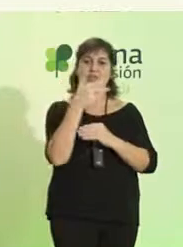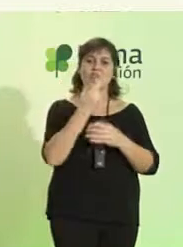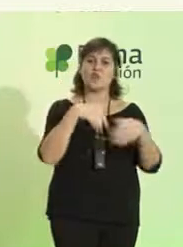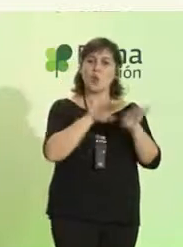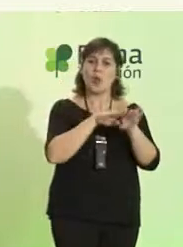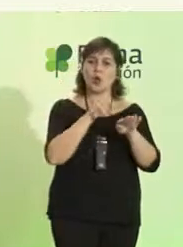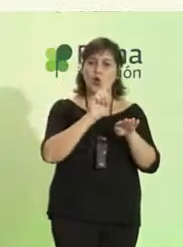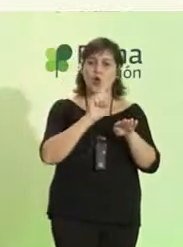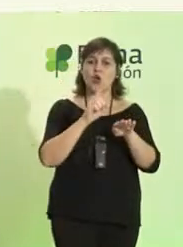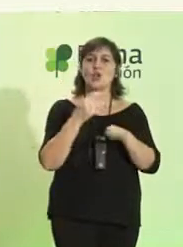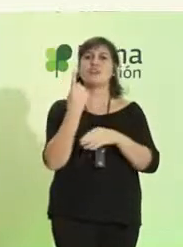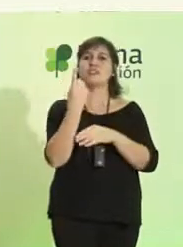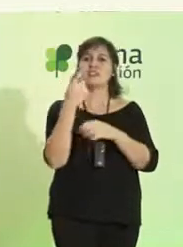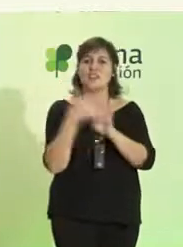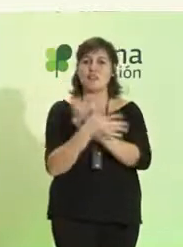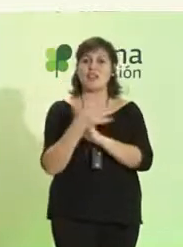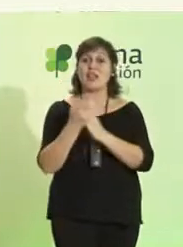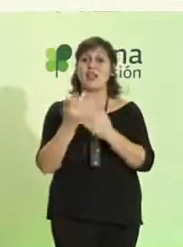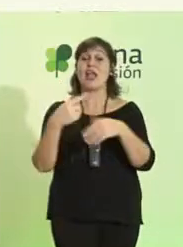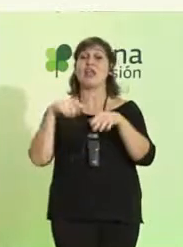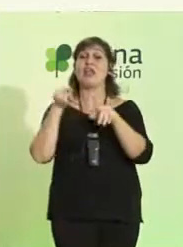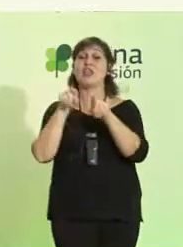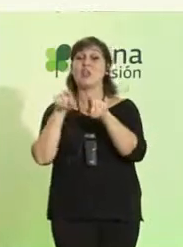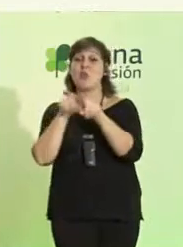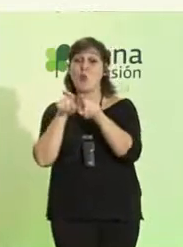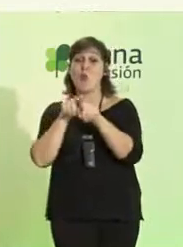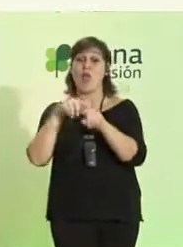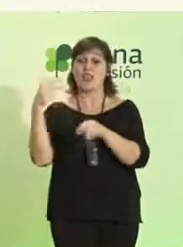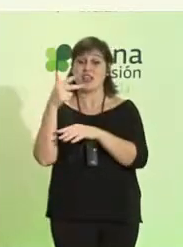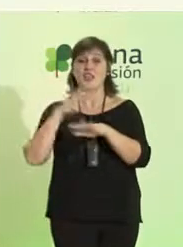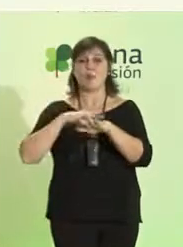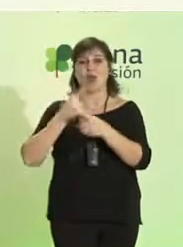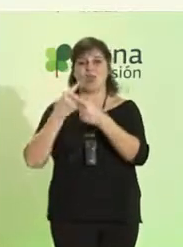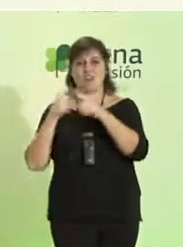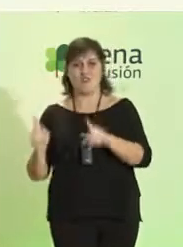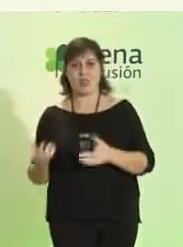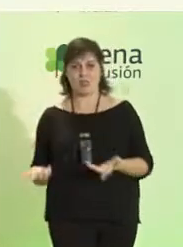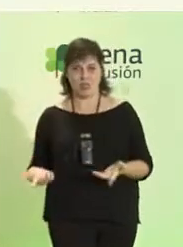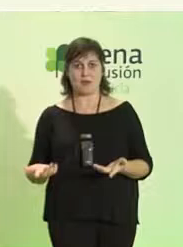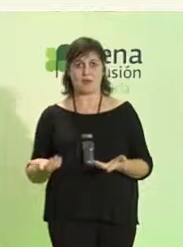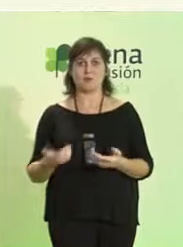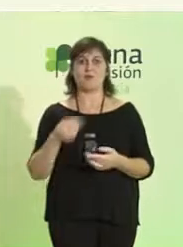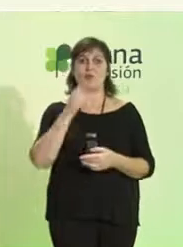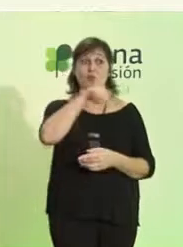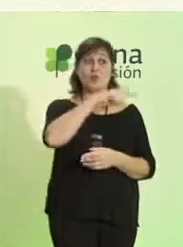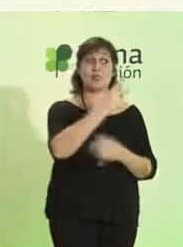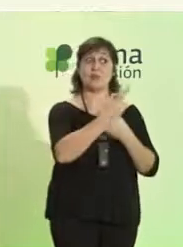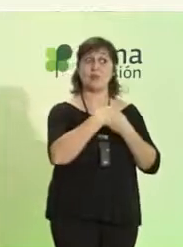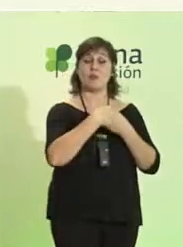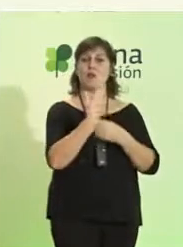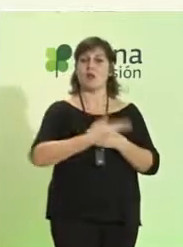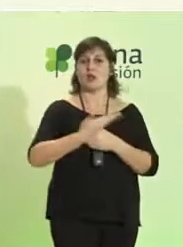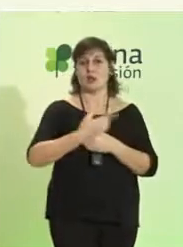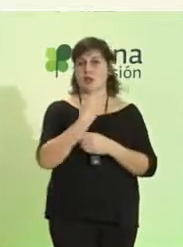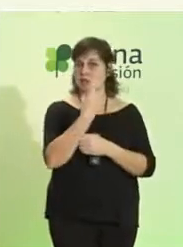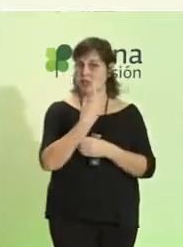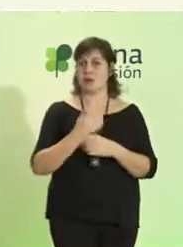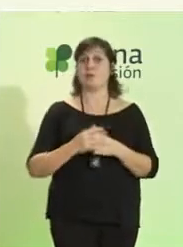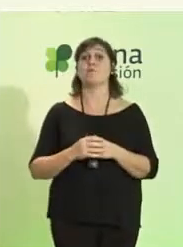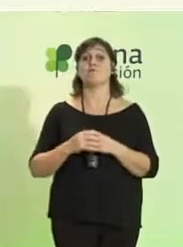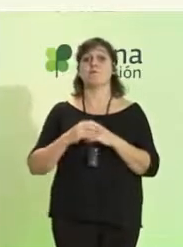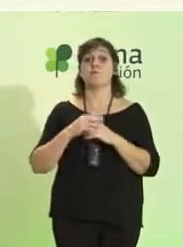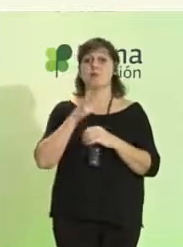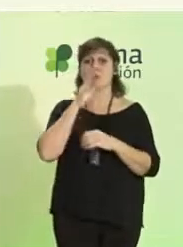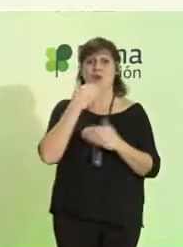ser iguales, sino a tener igual derecho a ser diferentes. Vuestra participación es necesaria y muy importante, porque gracias